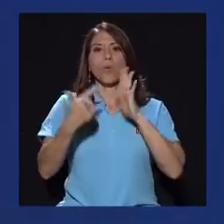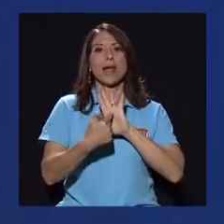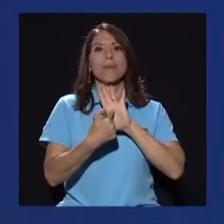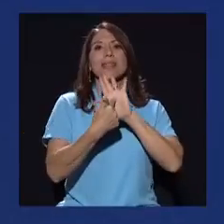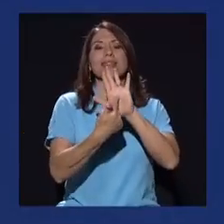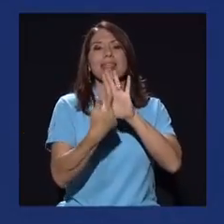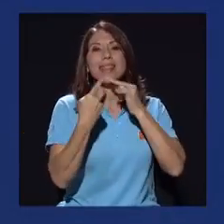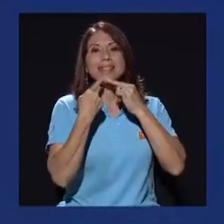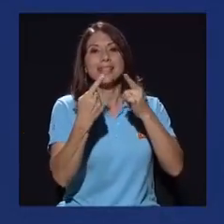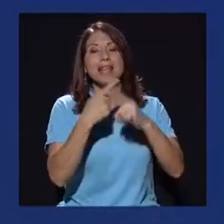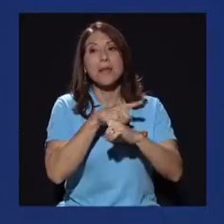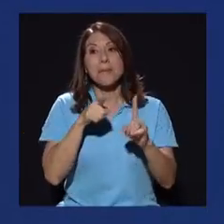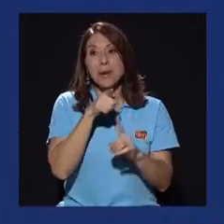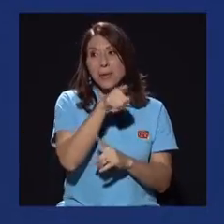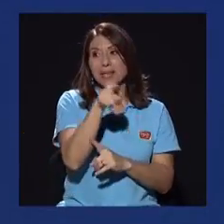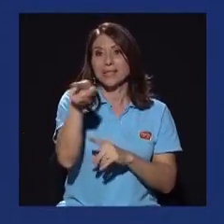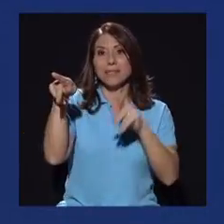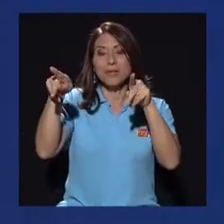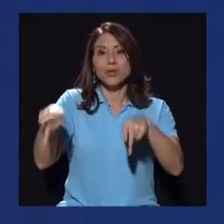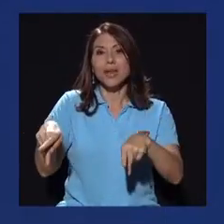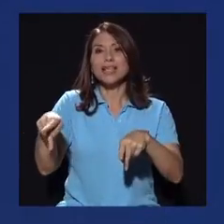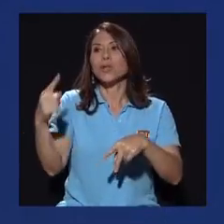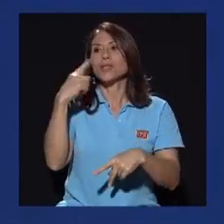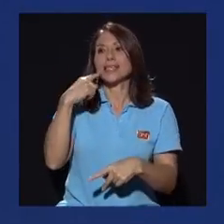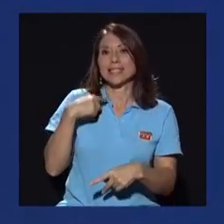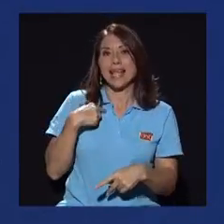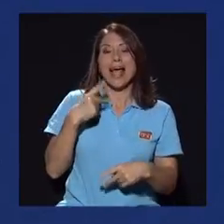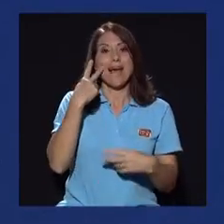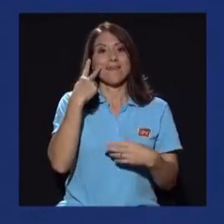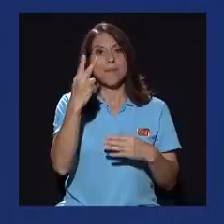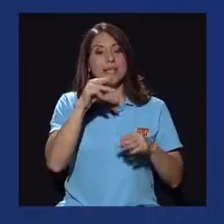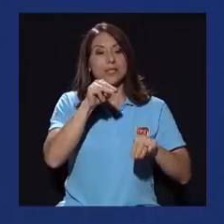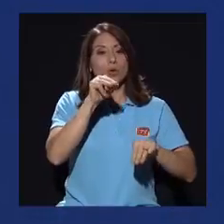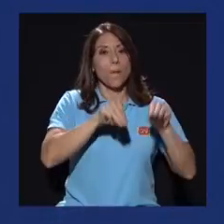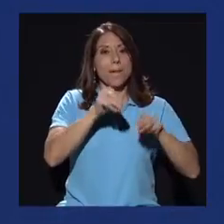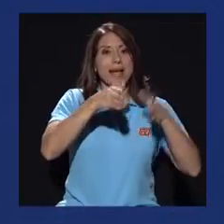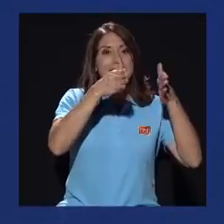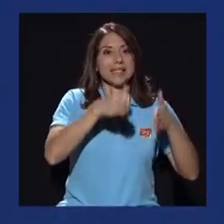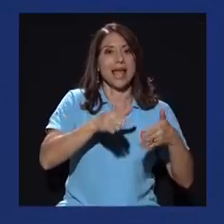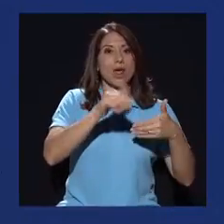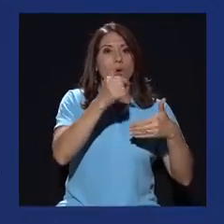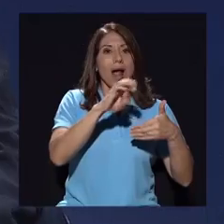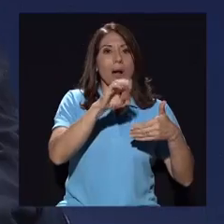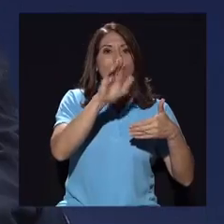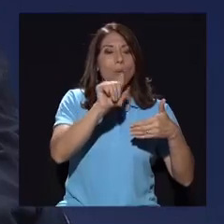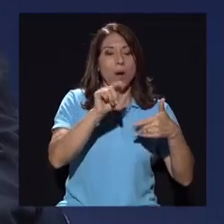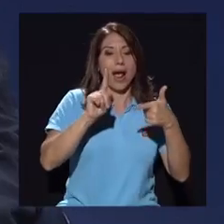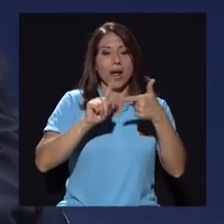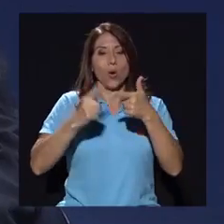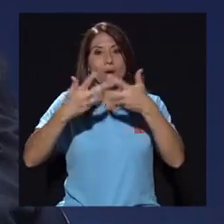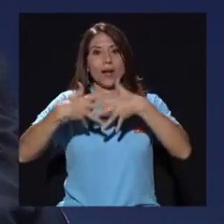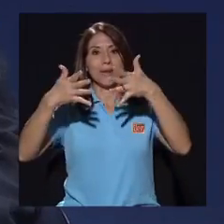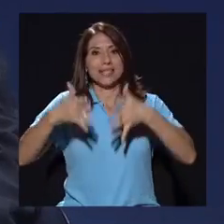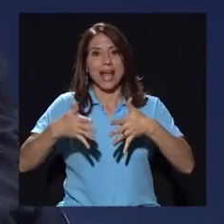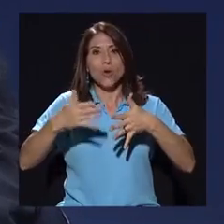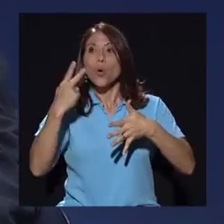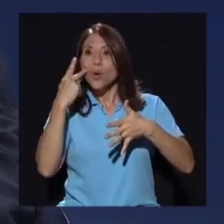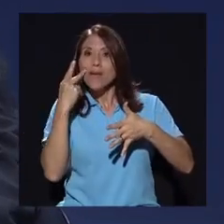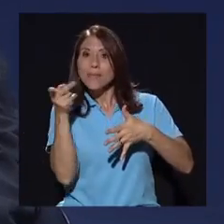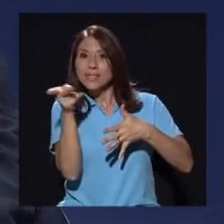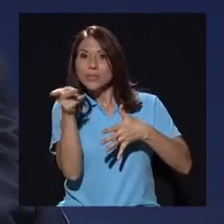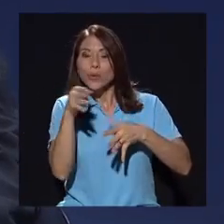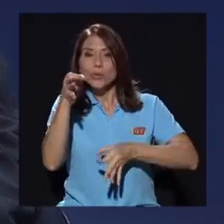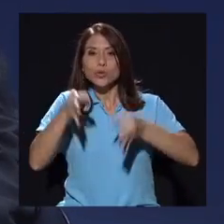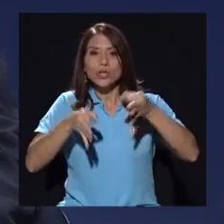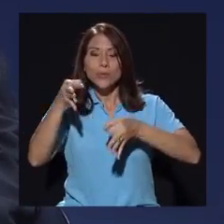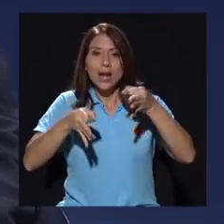públicamente nos mencionaban que habían visto al magistrado Gamboa junto con este empresario en los tribunales de San José.